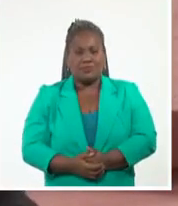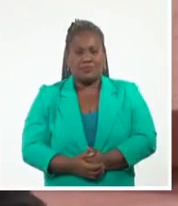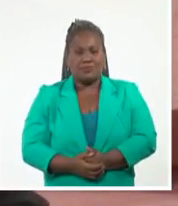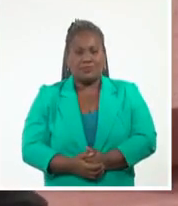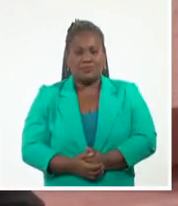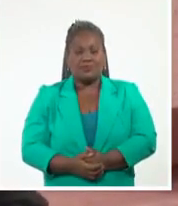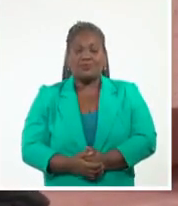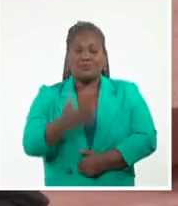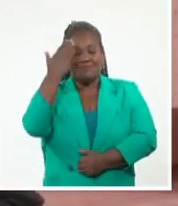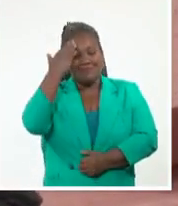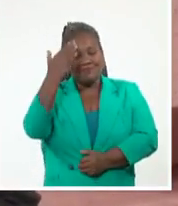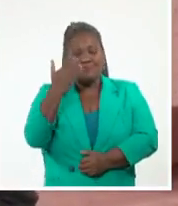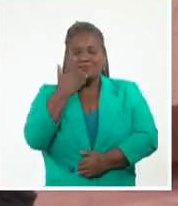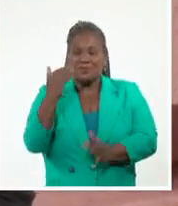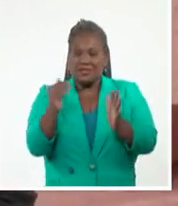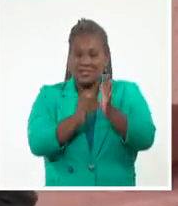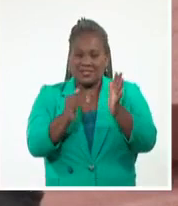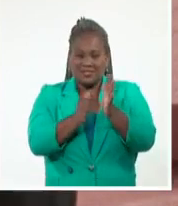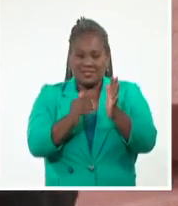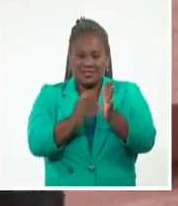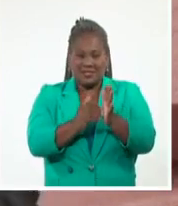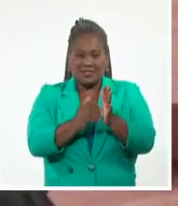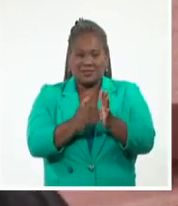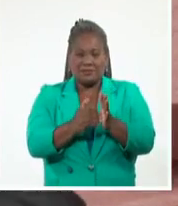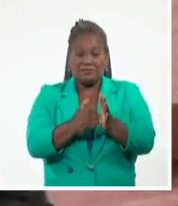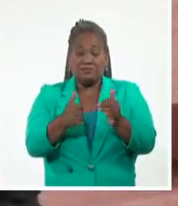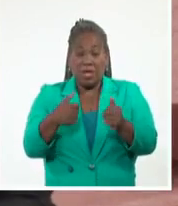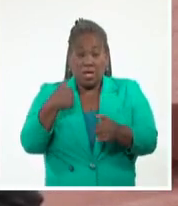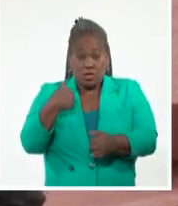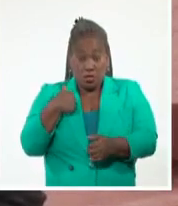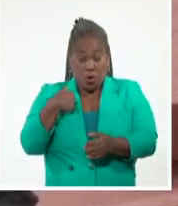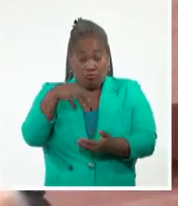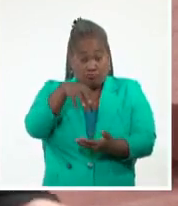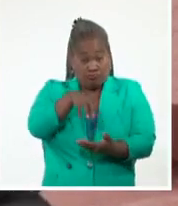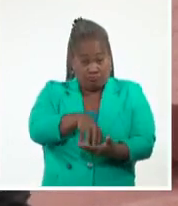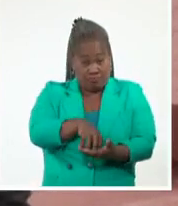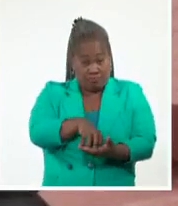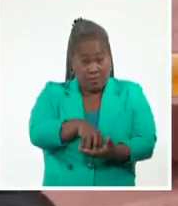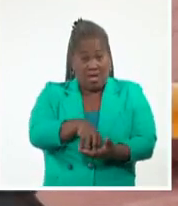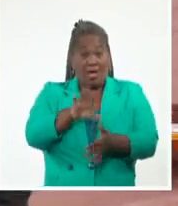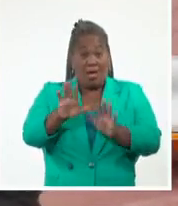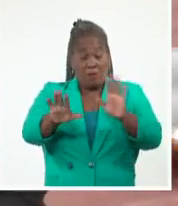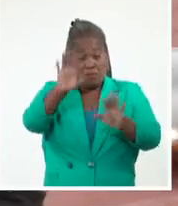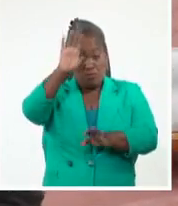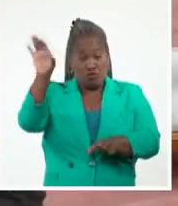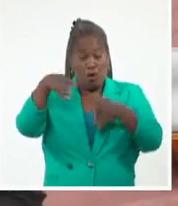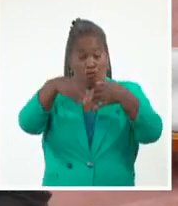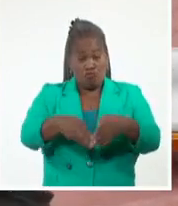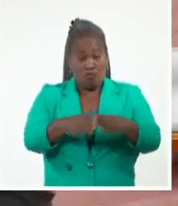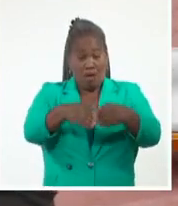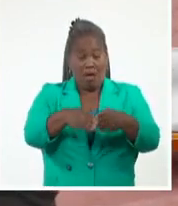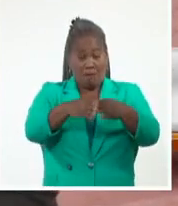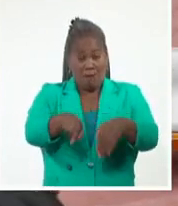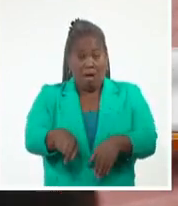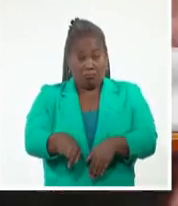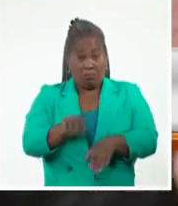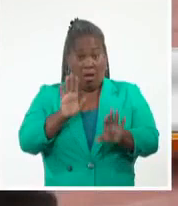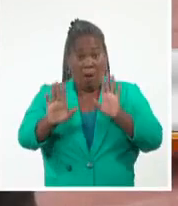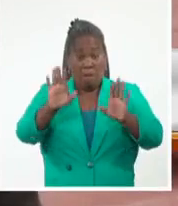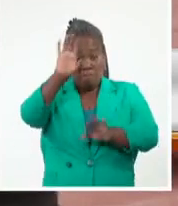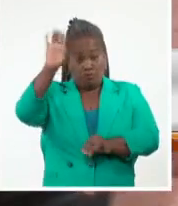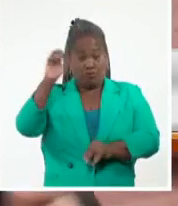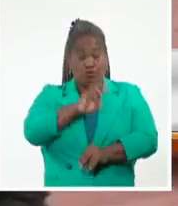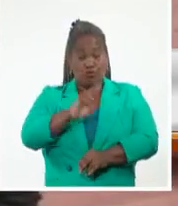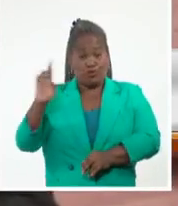Sí, gracias, muy buenas tardes. Efectivamente, me encuentro desde el Memorial Granma en el Museo de la Revolución que